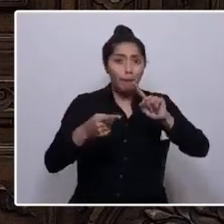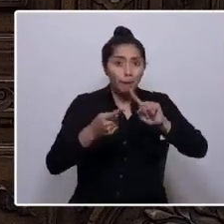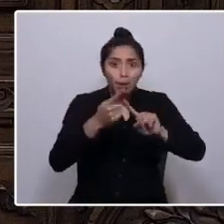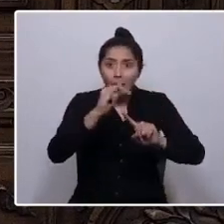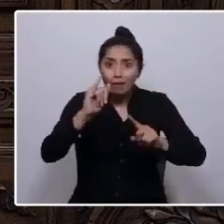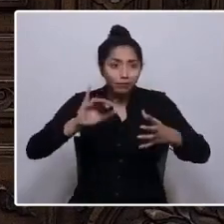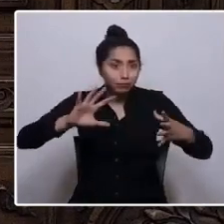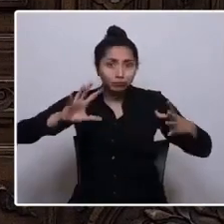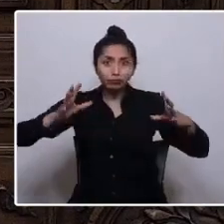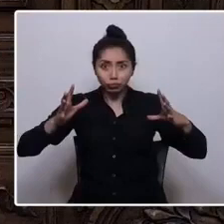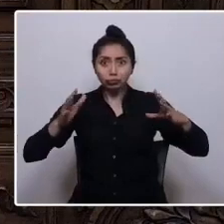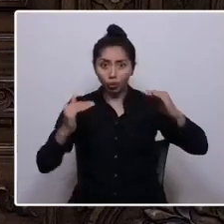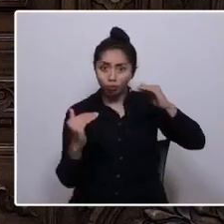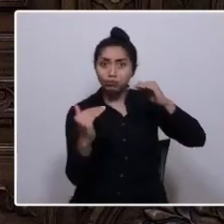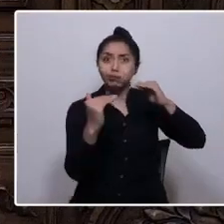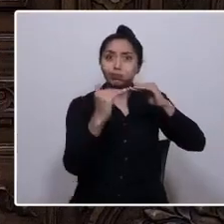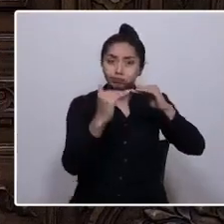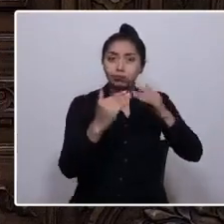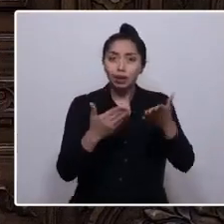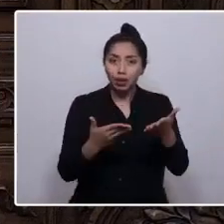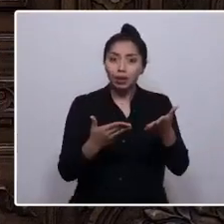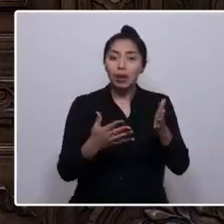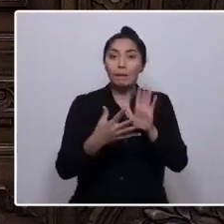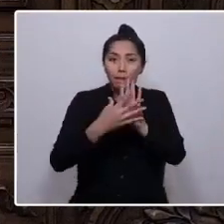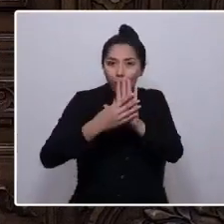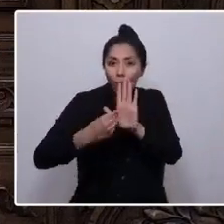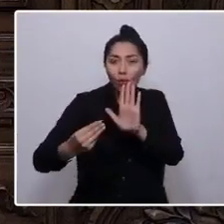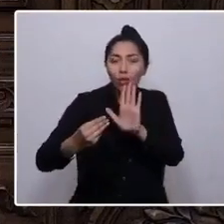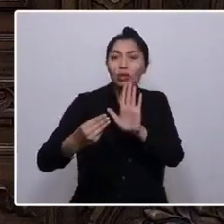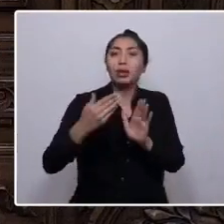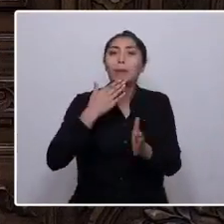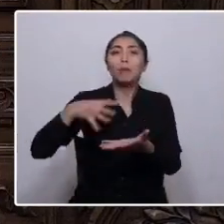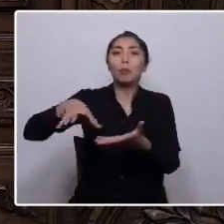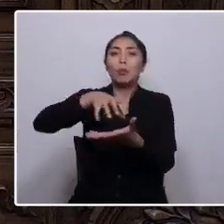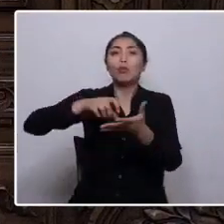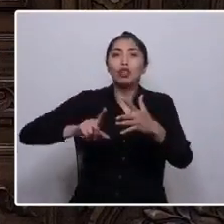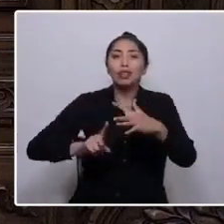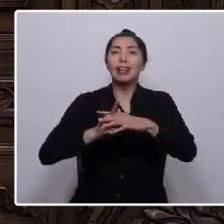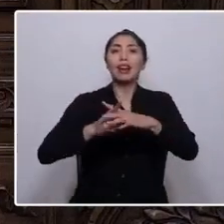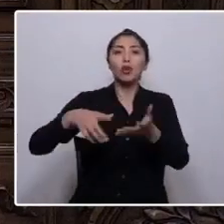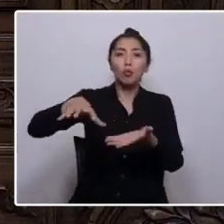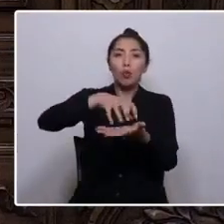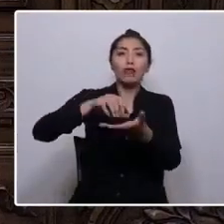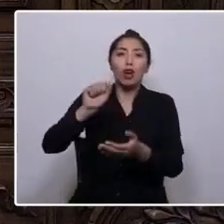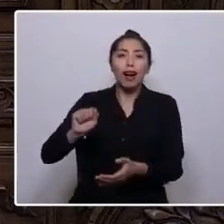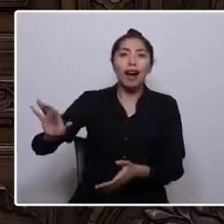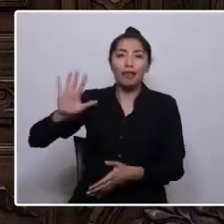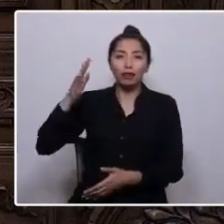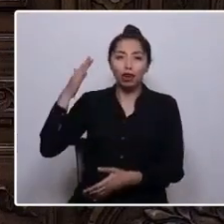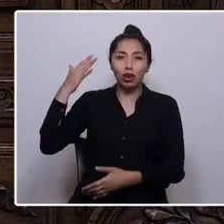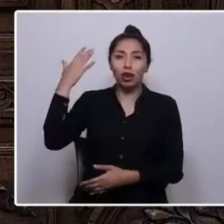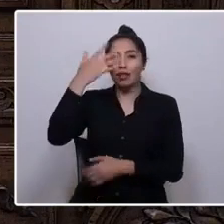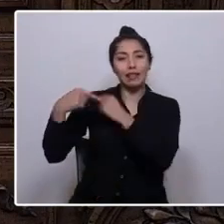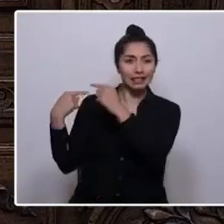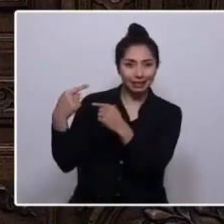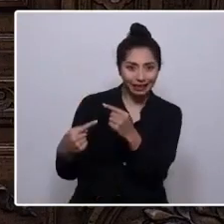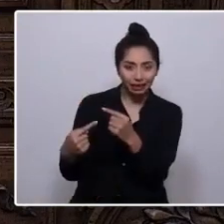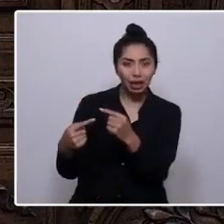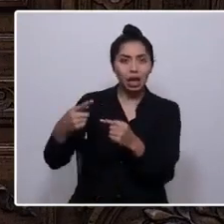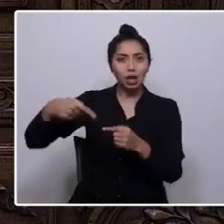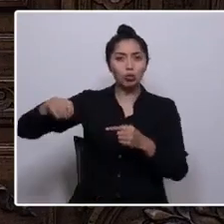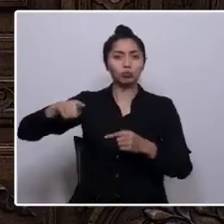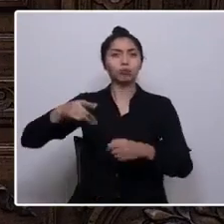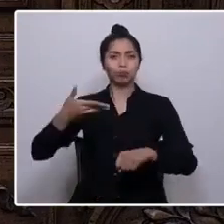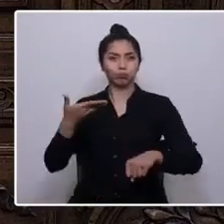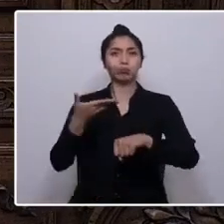consensos civilizatorios. Los pueblos originarios y tribal afrodescendientes, que con toda justicia hoy demandan su